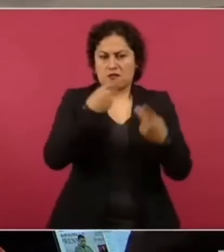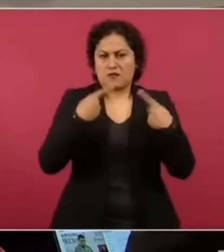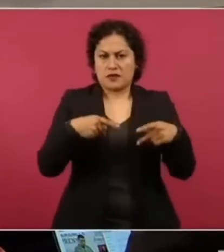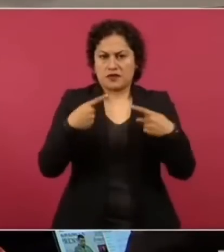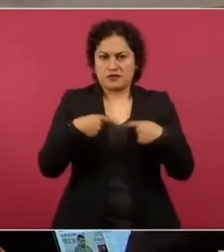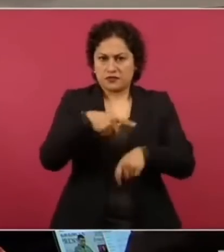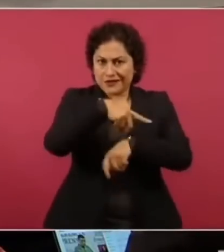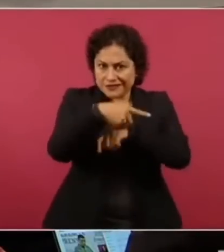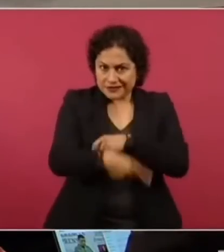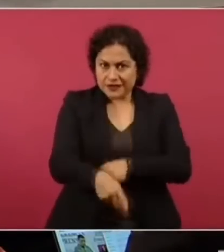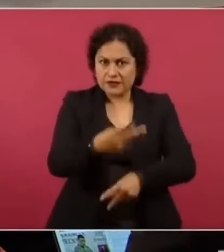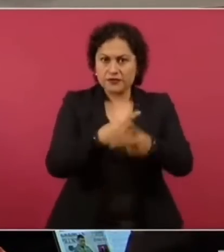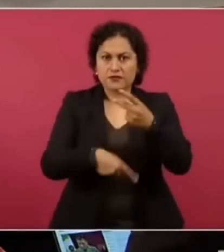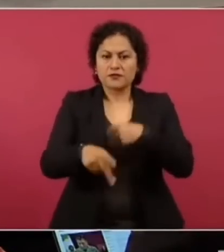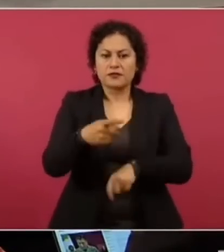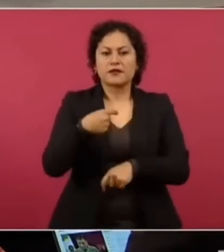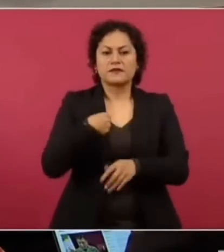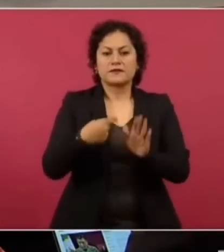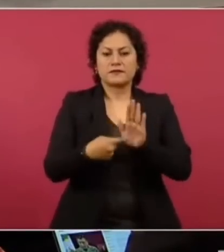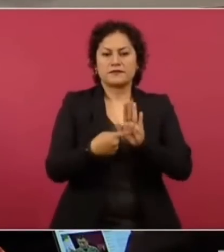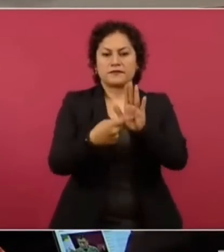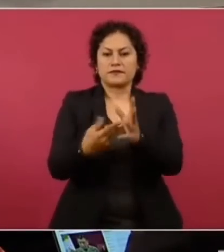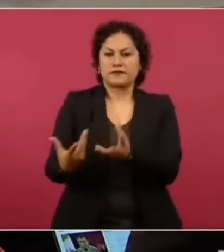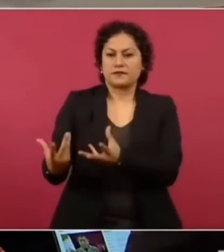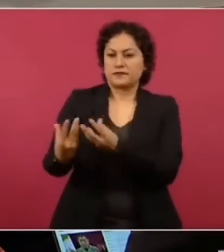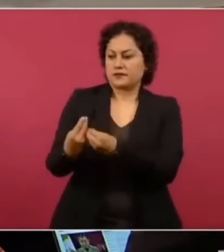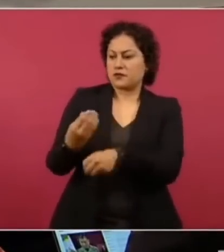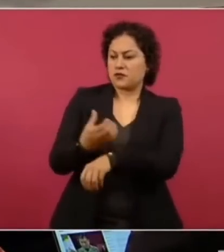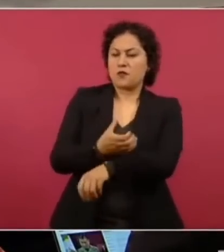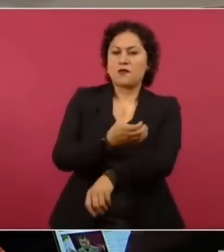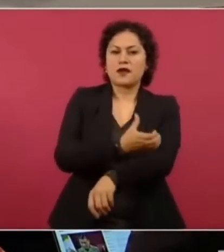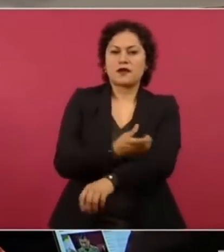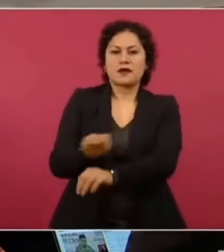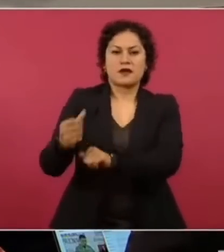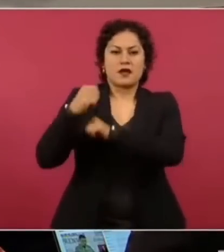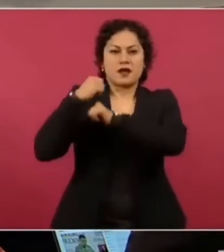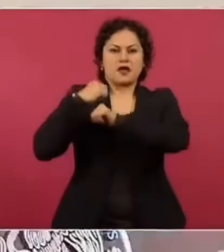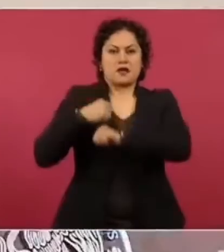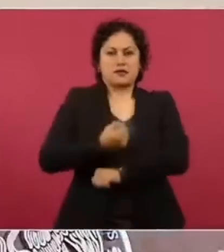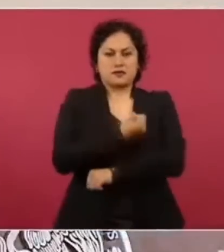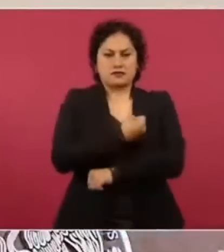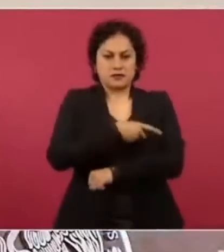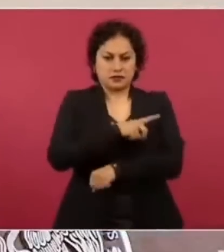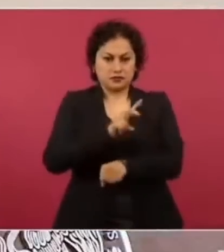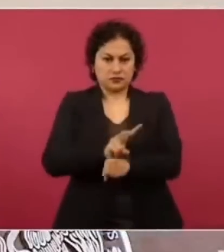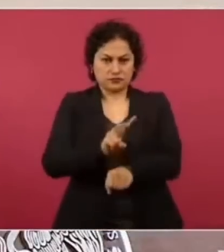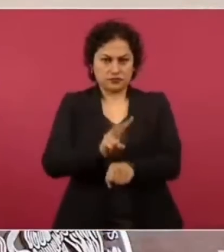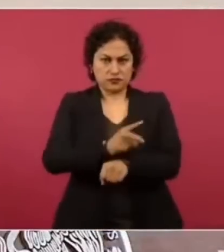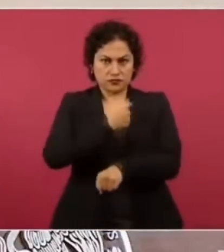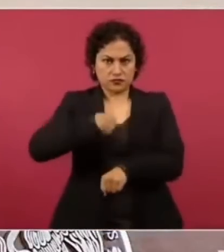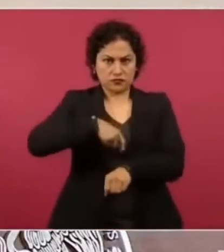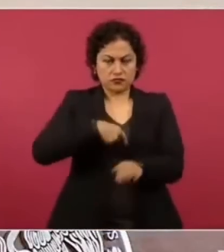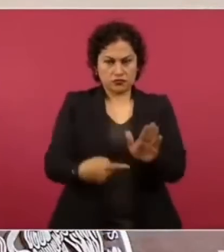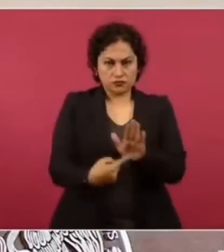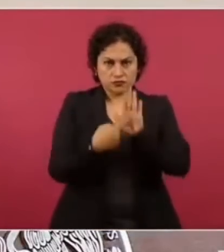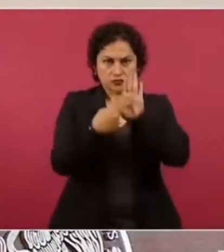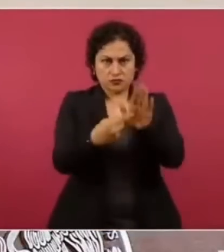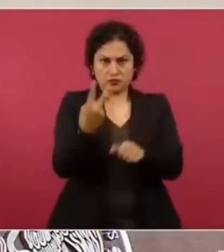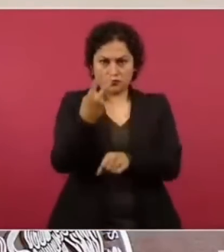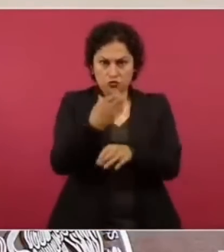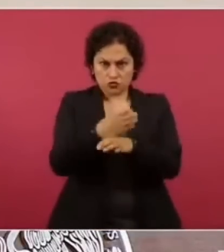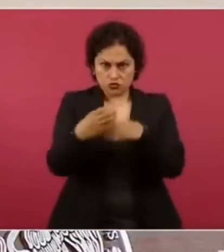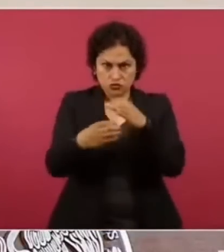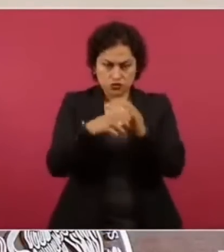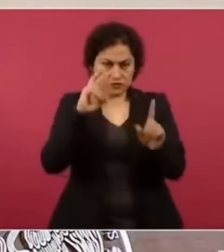con mi compañera comisionada de operación sanitaria, abordaremos la problemática desde dos dimensiones. La